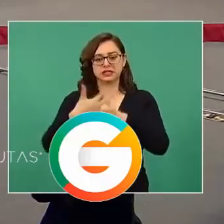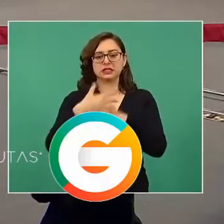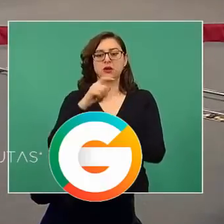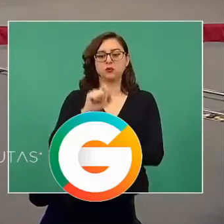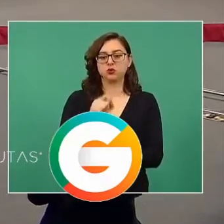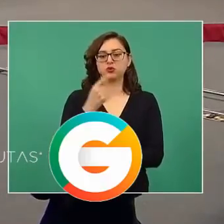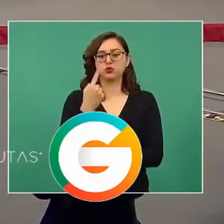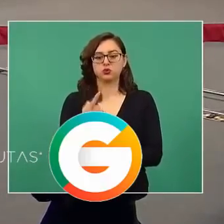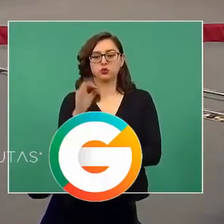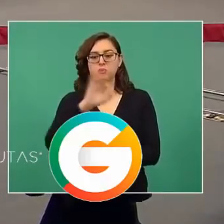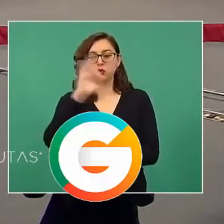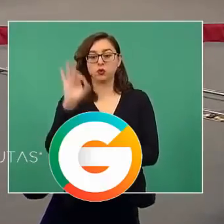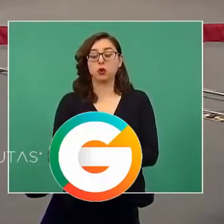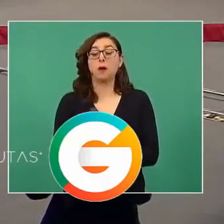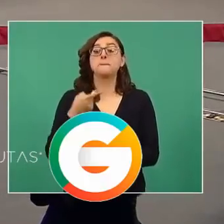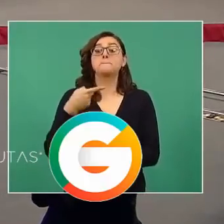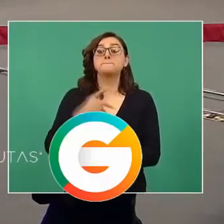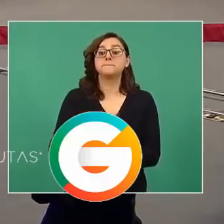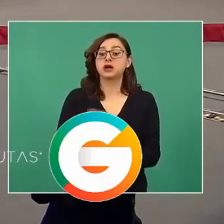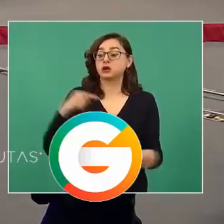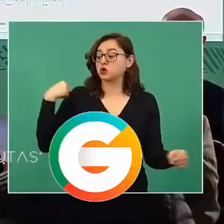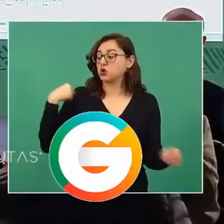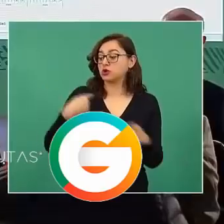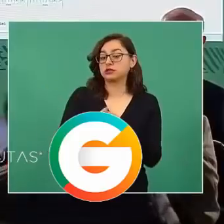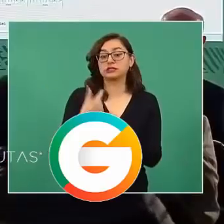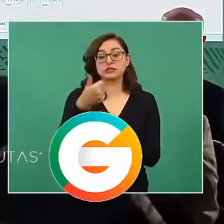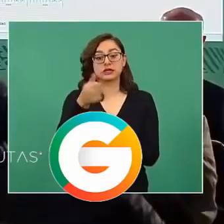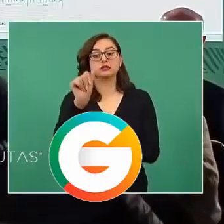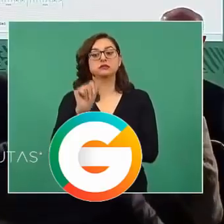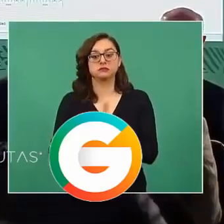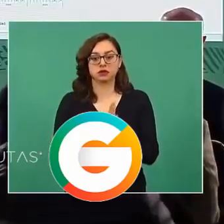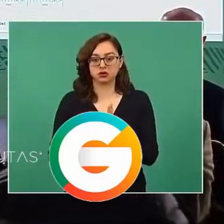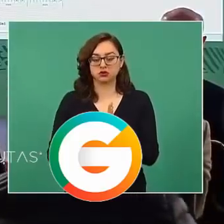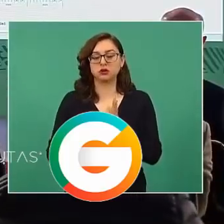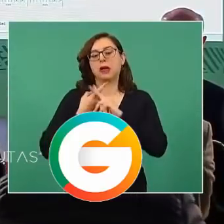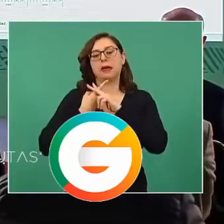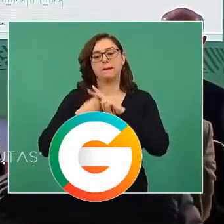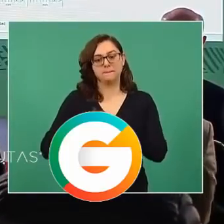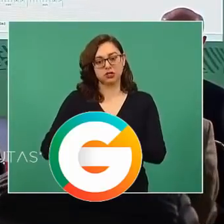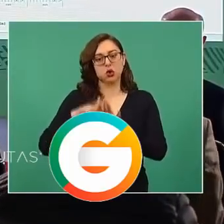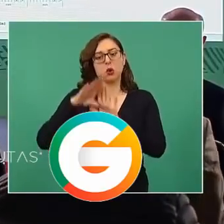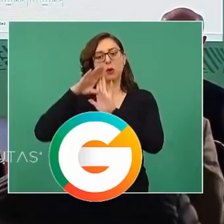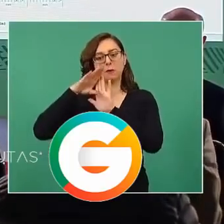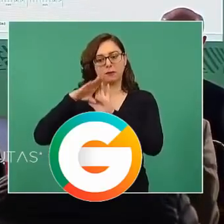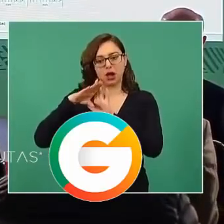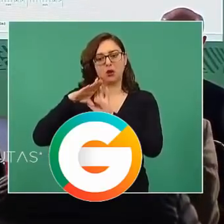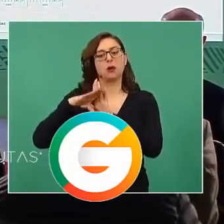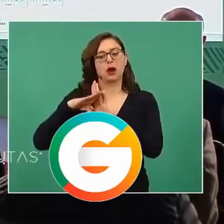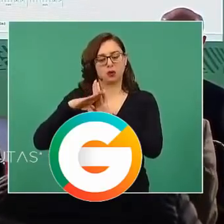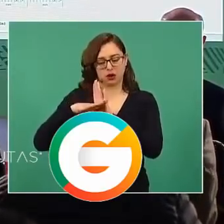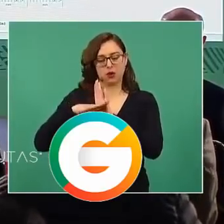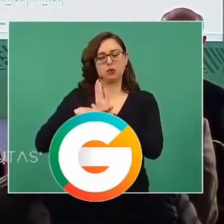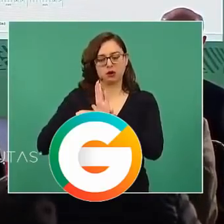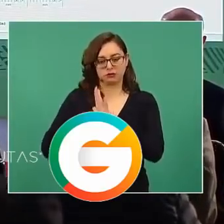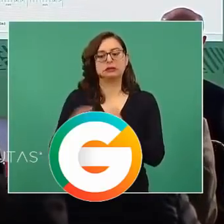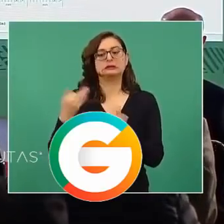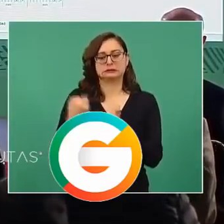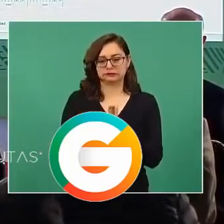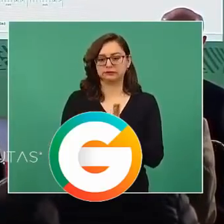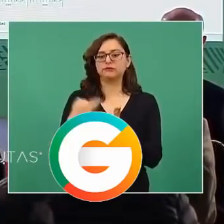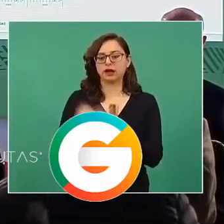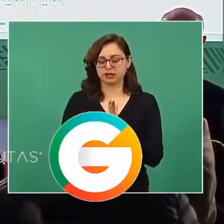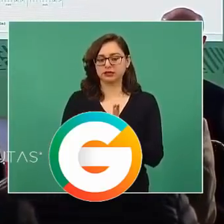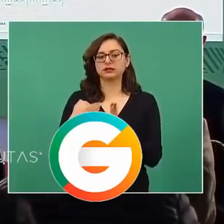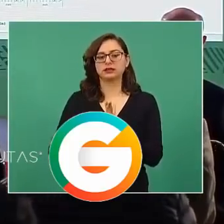que los últimos seis meses del año ha estado a la baja, pero no ha sido aún suficiente, tenemos